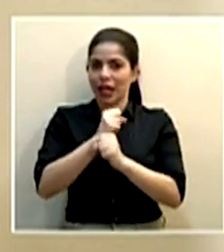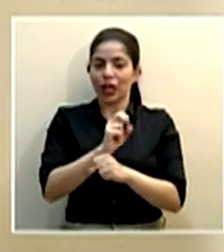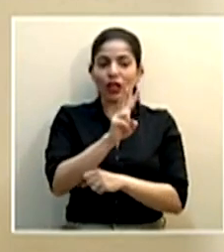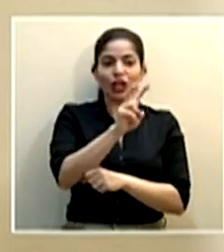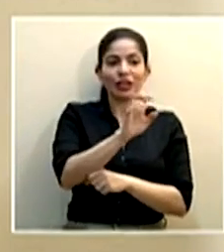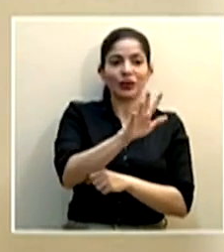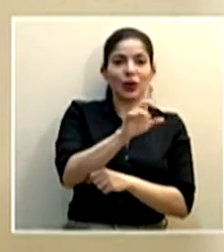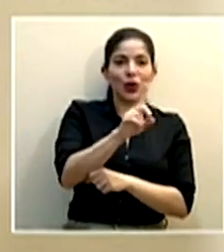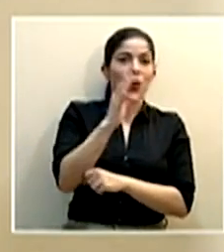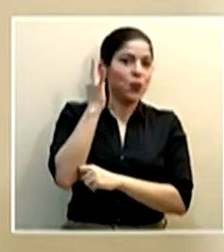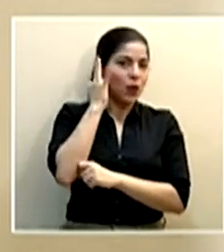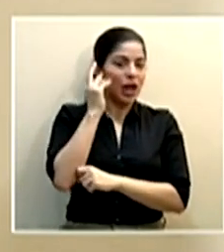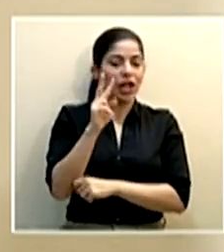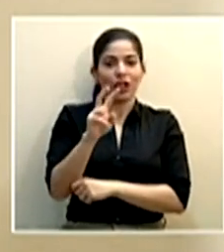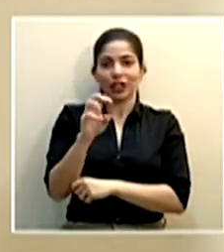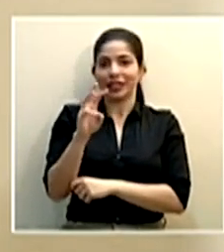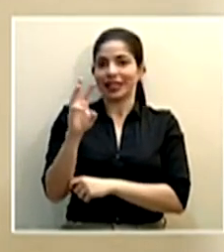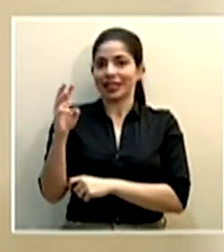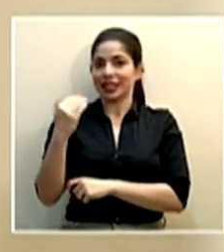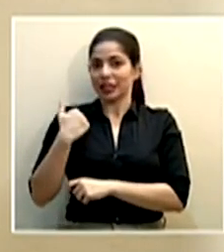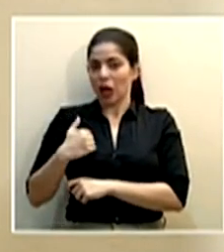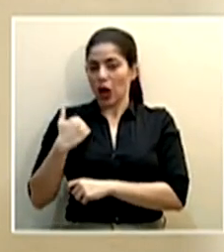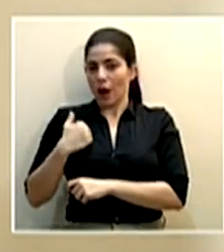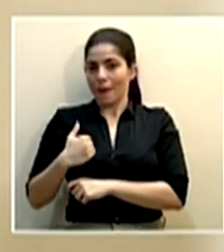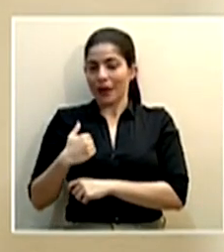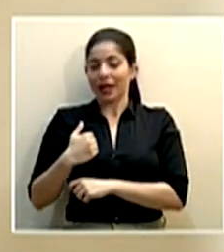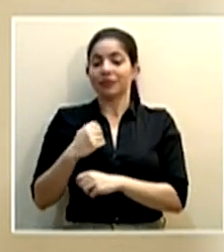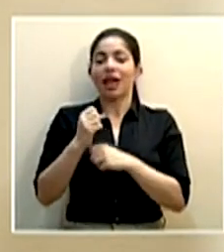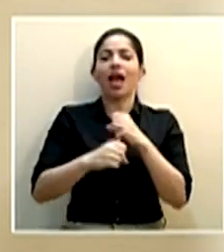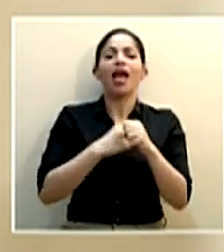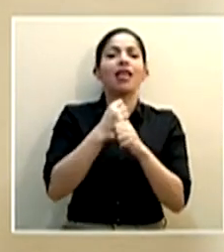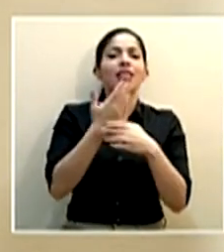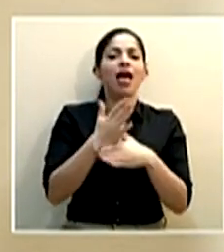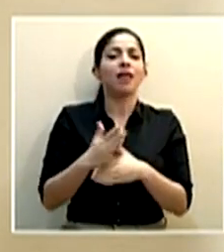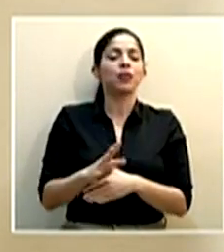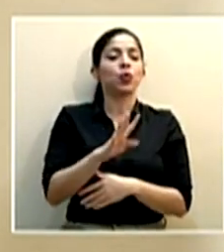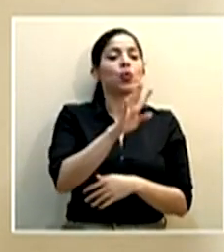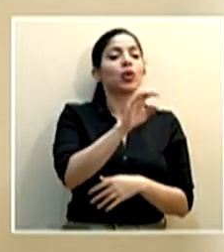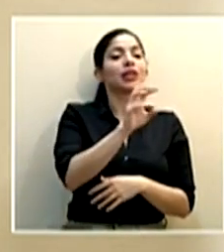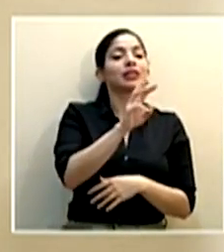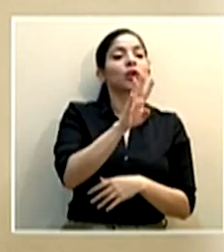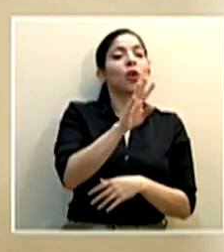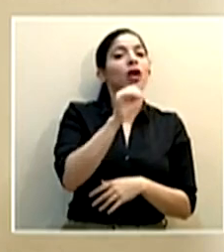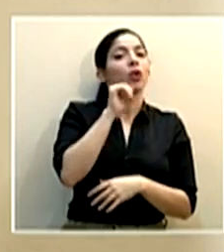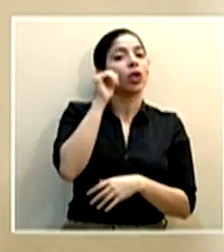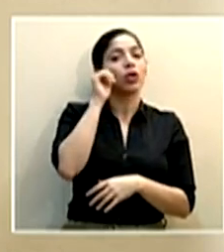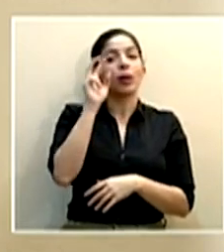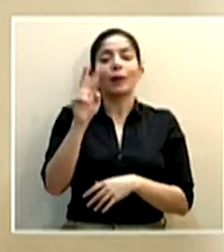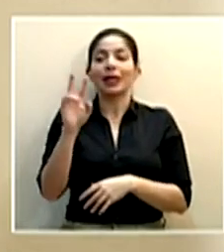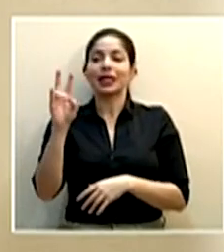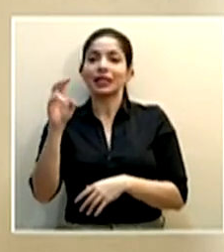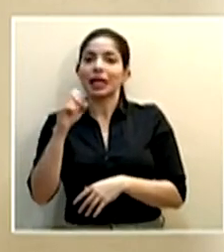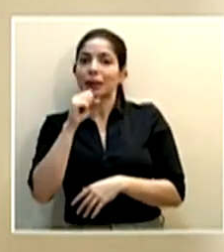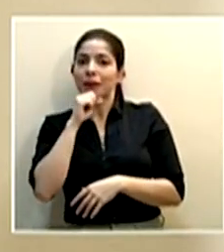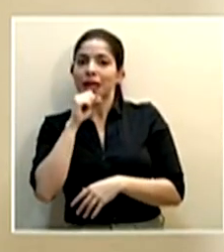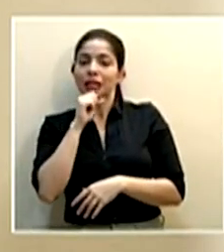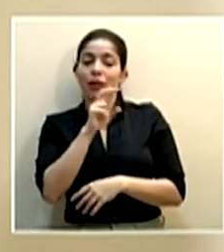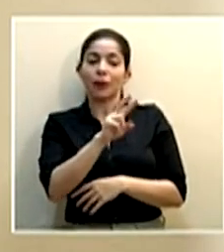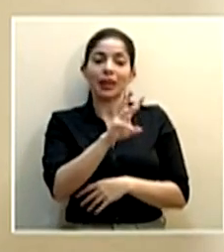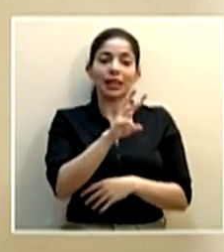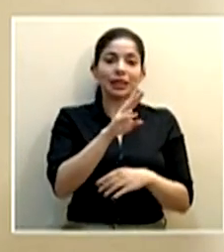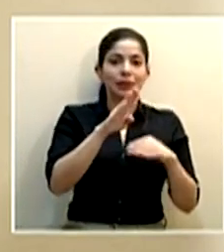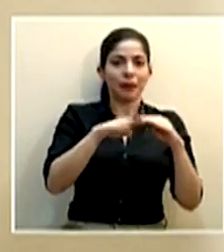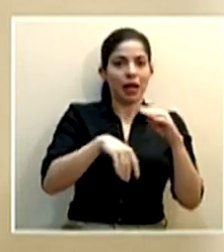cincuenta y mujeres, doscientos sesenta y seis hombres, por edad serían cuatrocientos sesenta y cuatro adultos, veintisiete personas mayores, y veintiséis